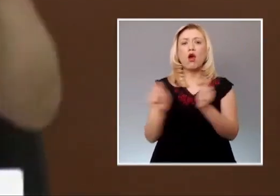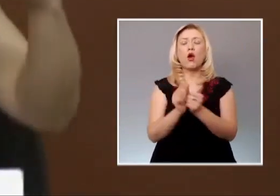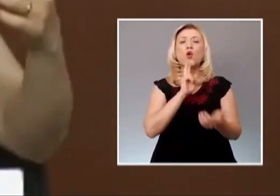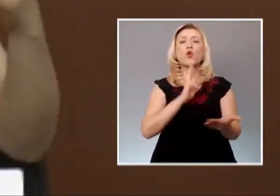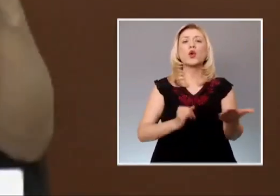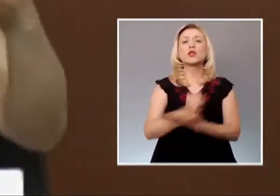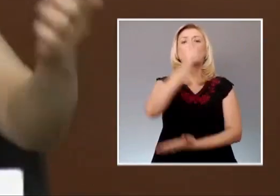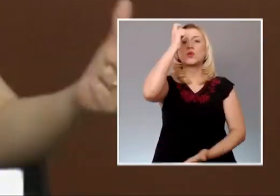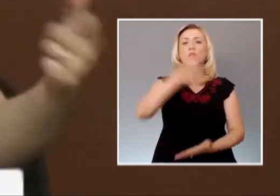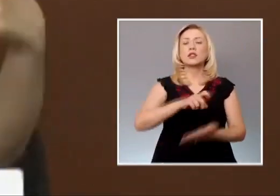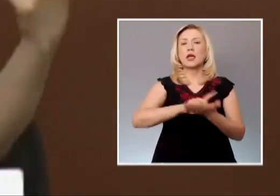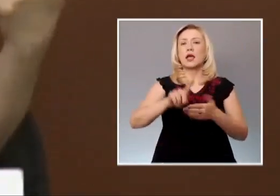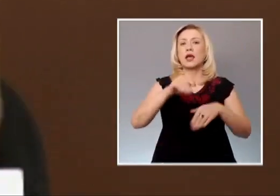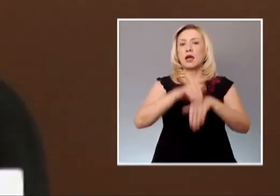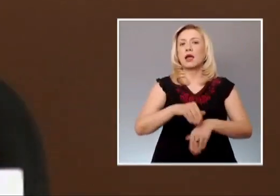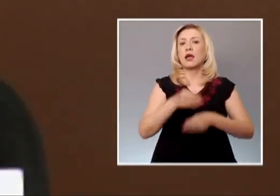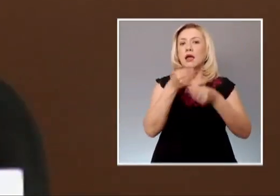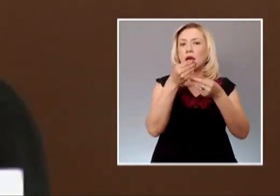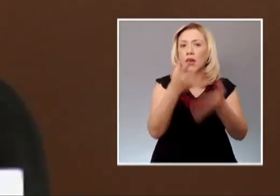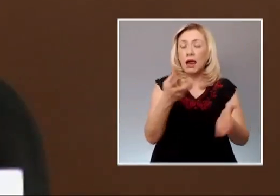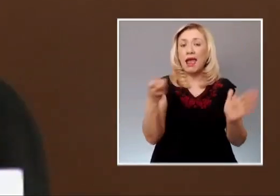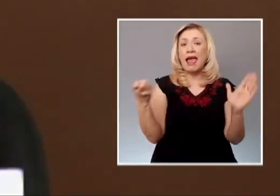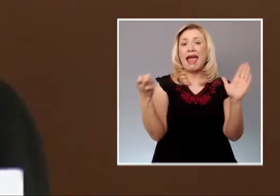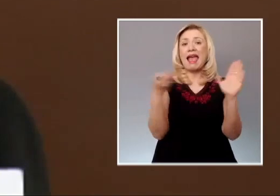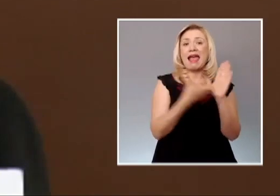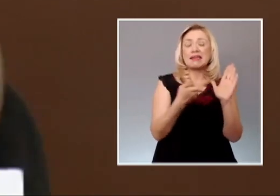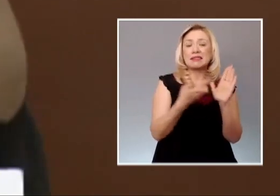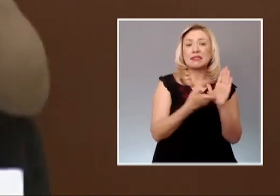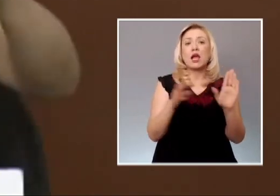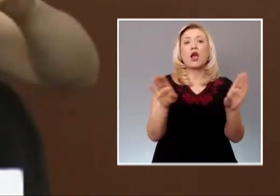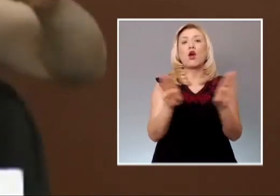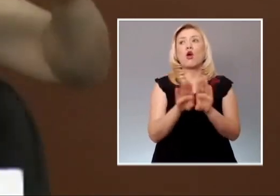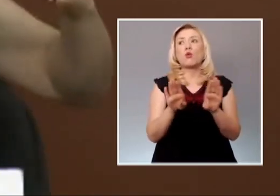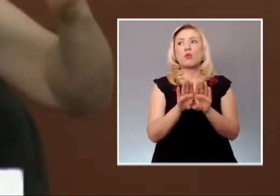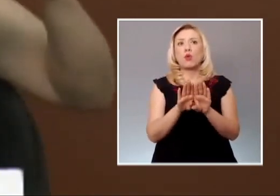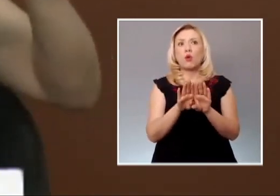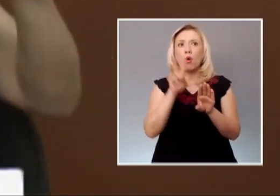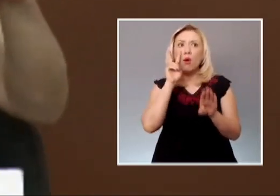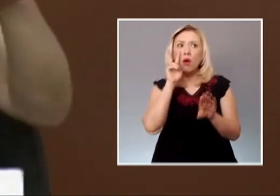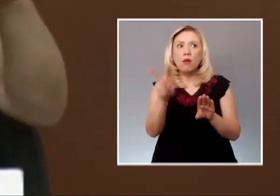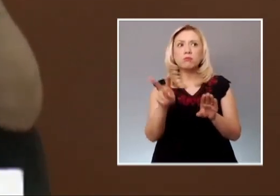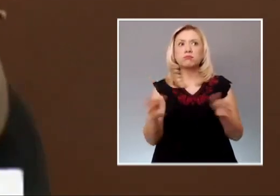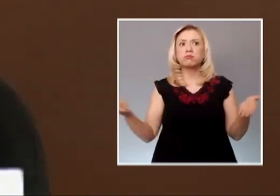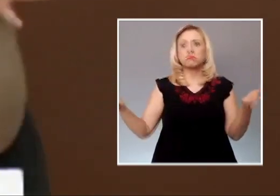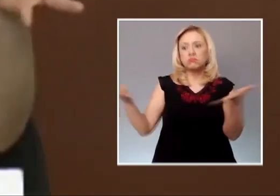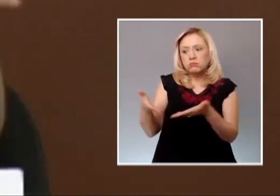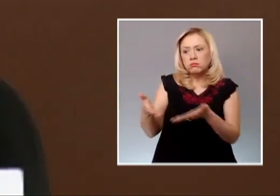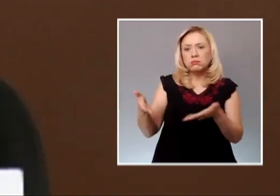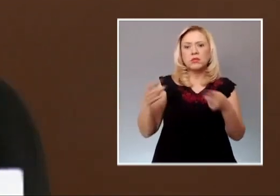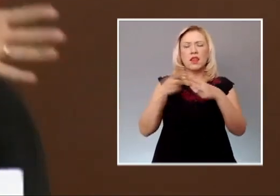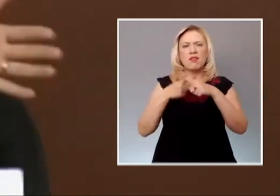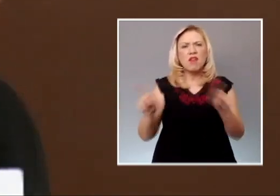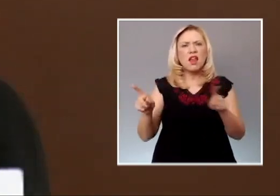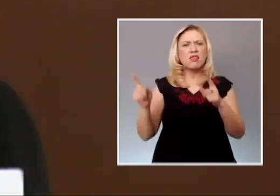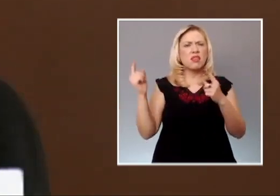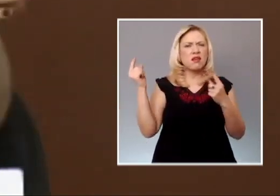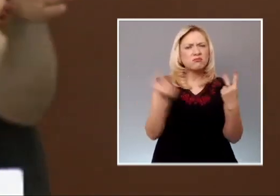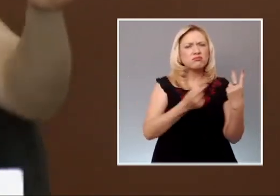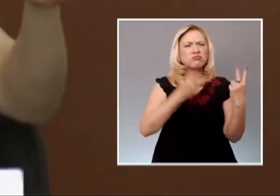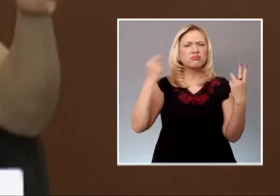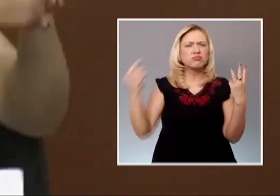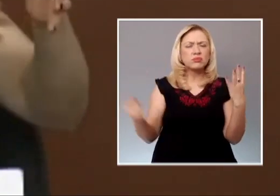decir, de líneas interconectadas. Se presentan, digamos, a manera de, como diría Duerquino,